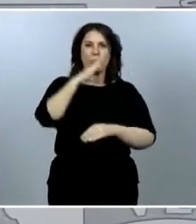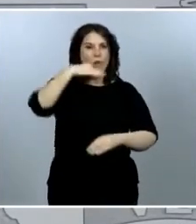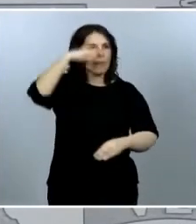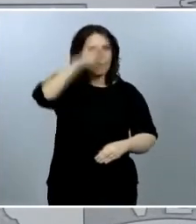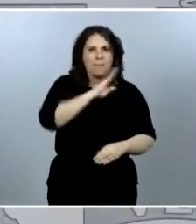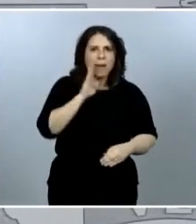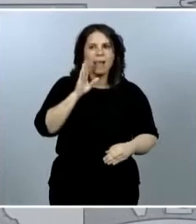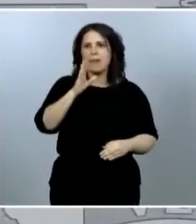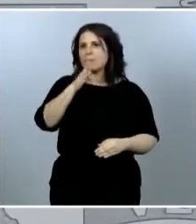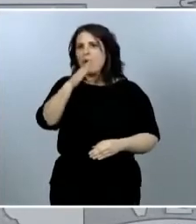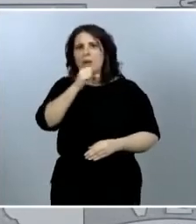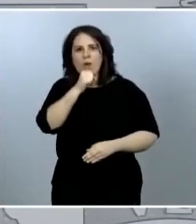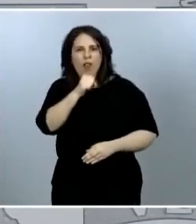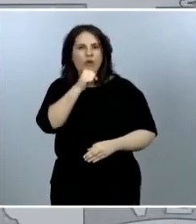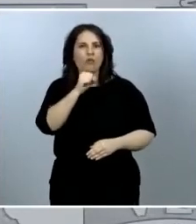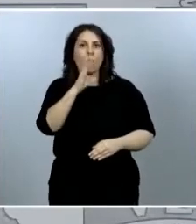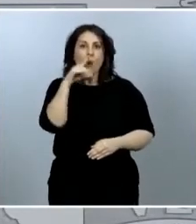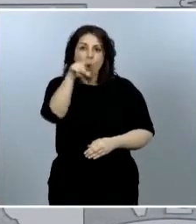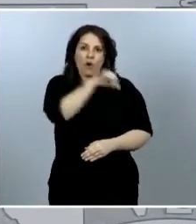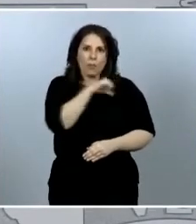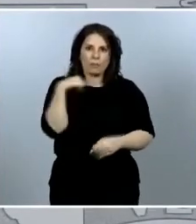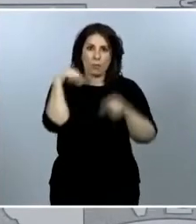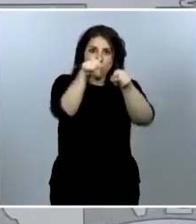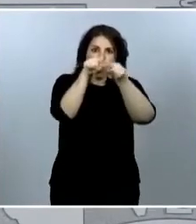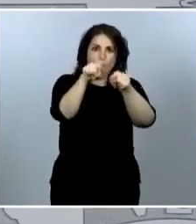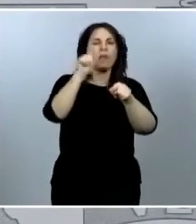por ustedes mismos, pero también por todos los demás.